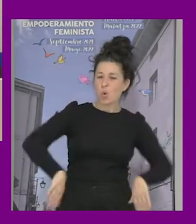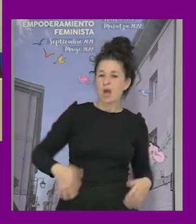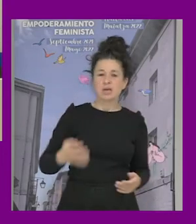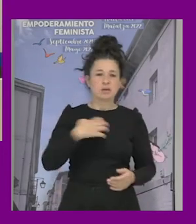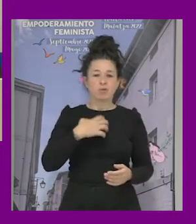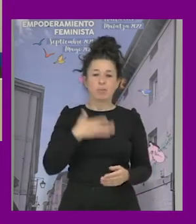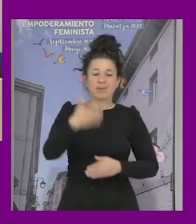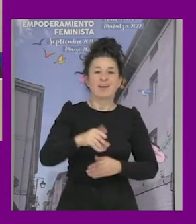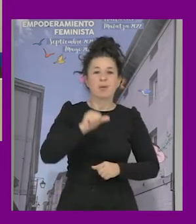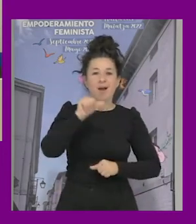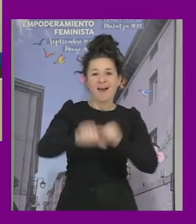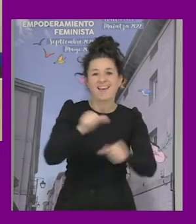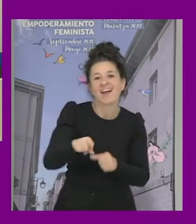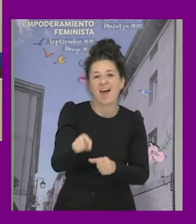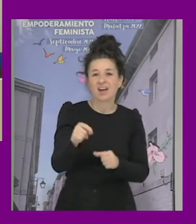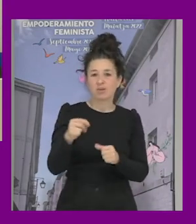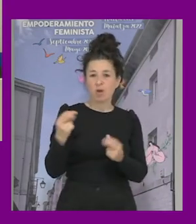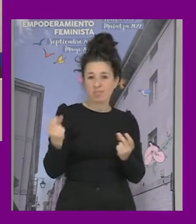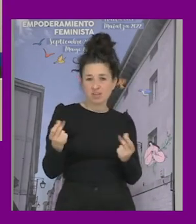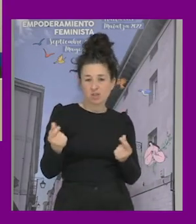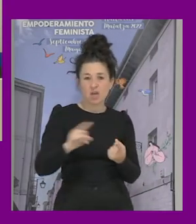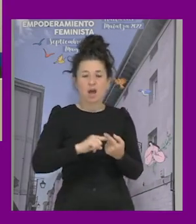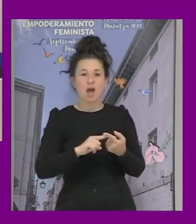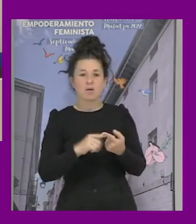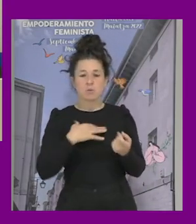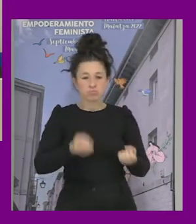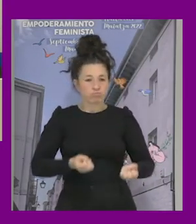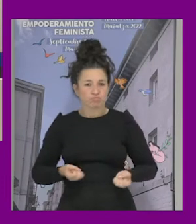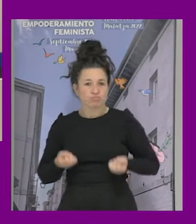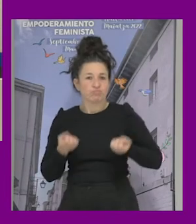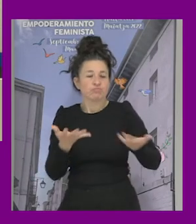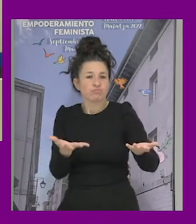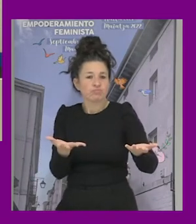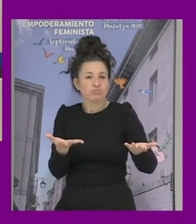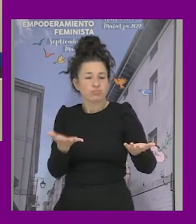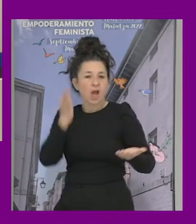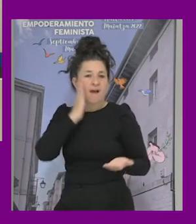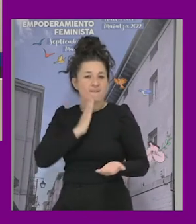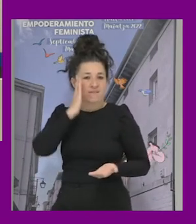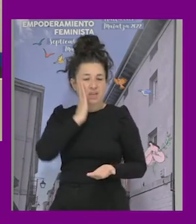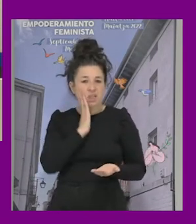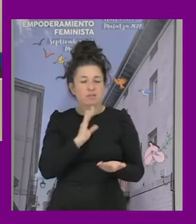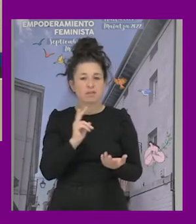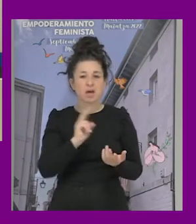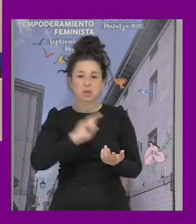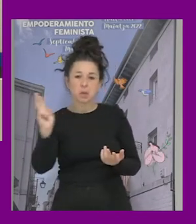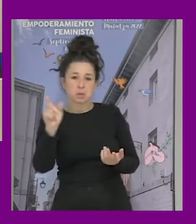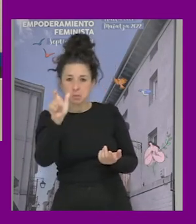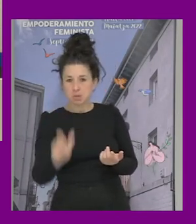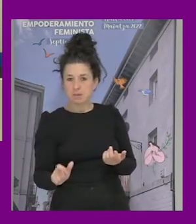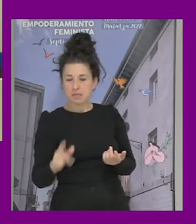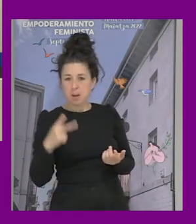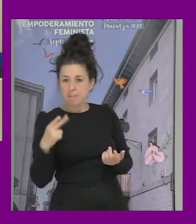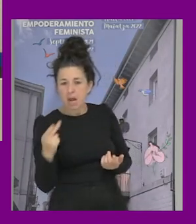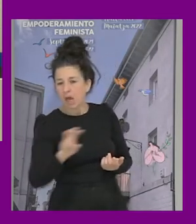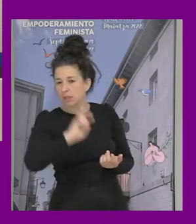ir a ligar a una discoteca donde podían expresar su afectividad con un ligue o con su